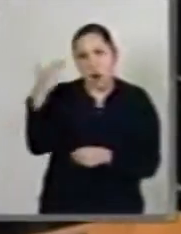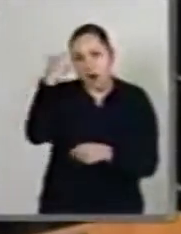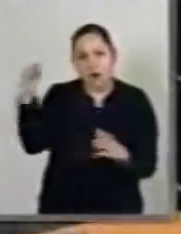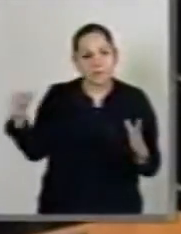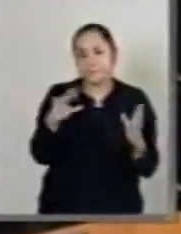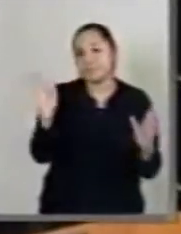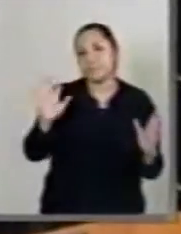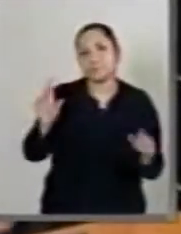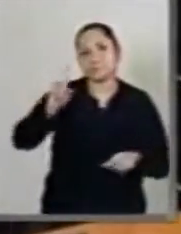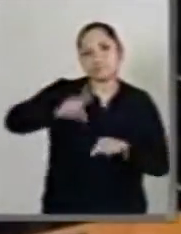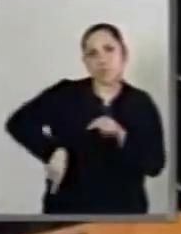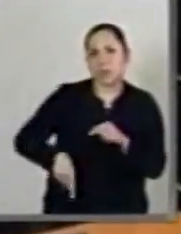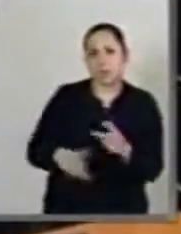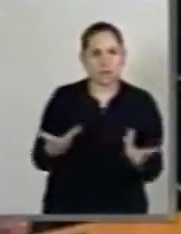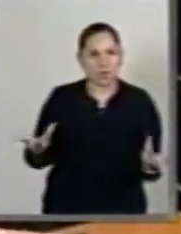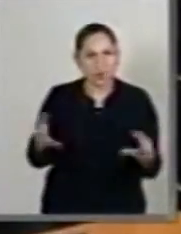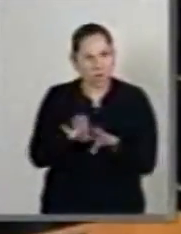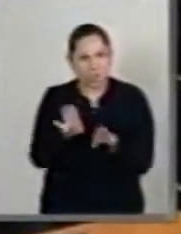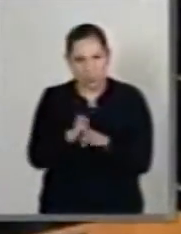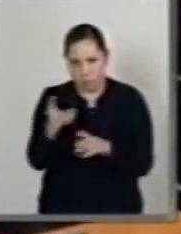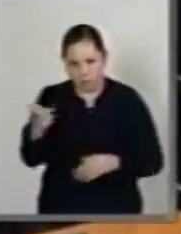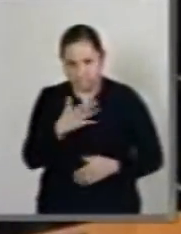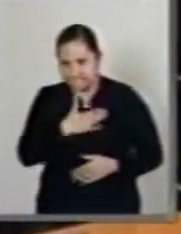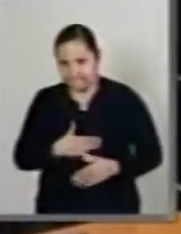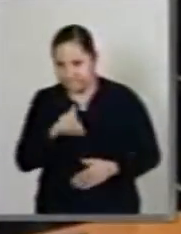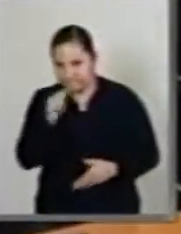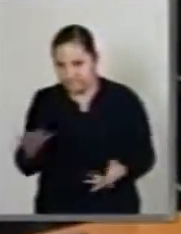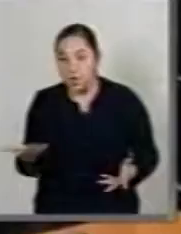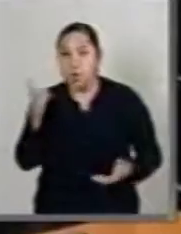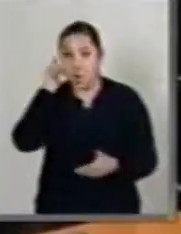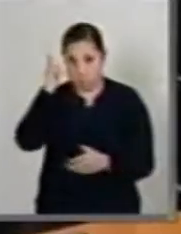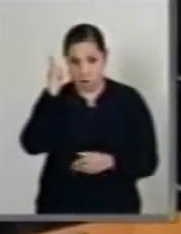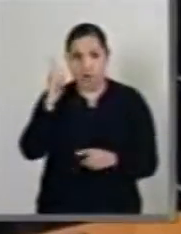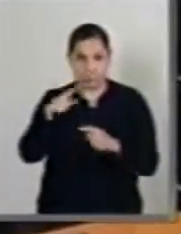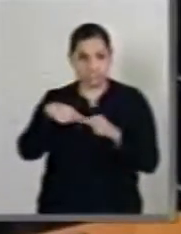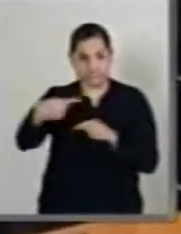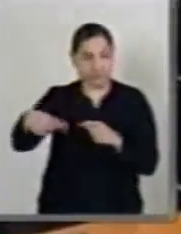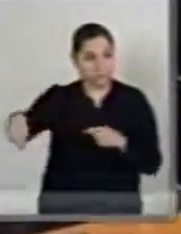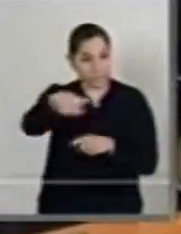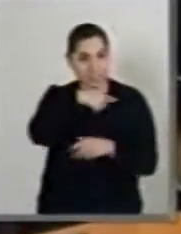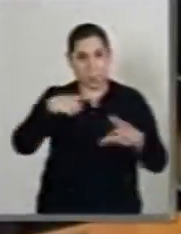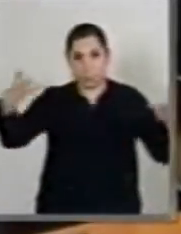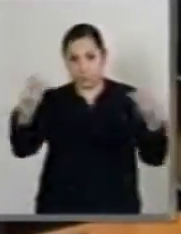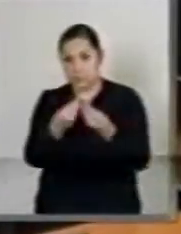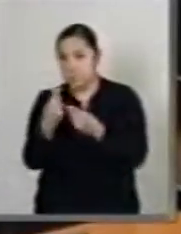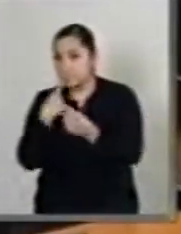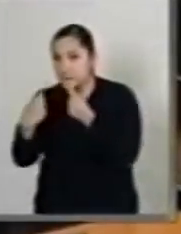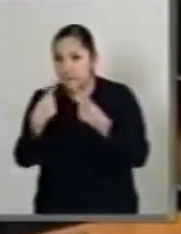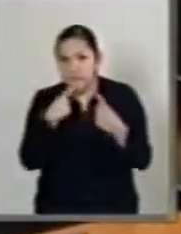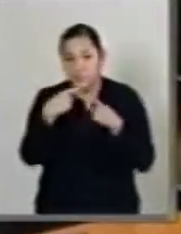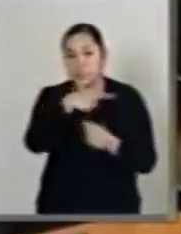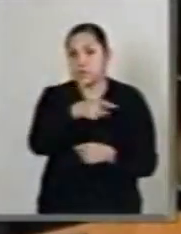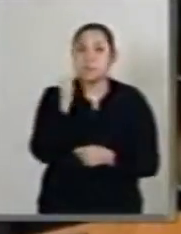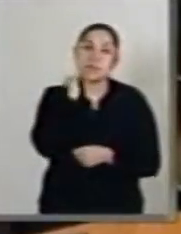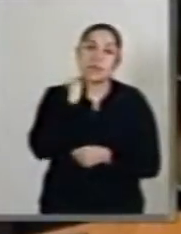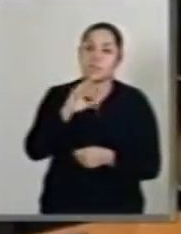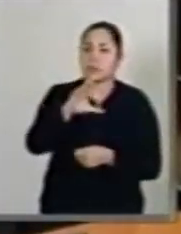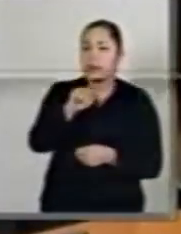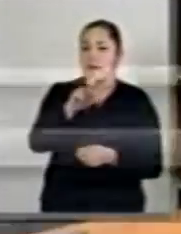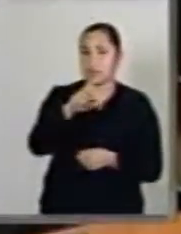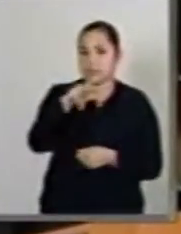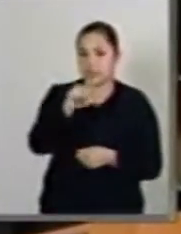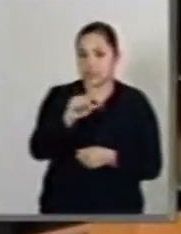momento del debate legislativo, el senador Cárdenas Fonseca nos diga cuál fue la